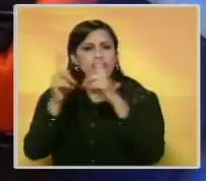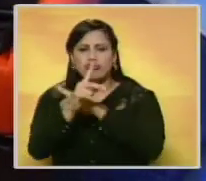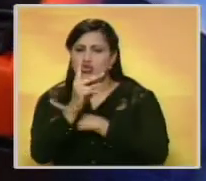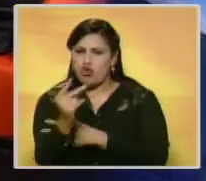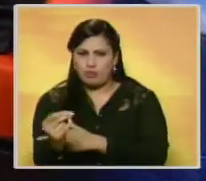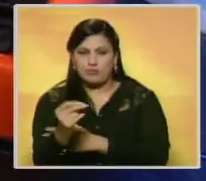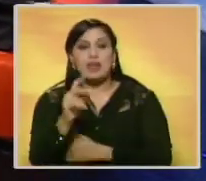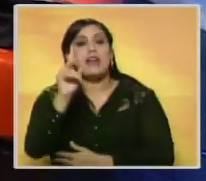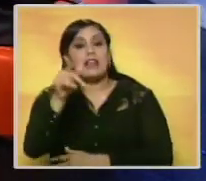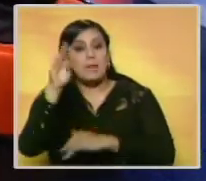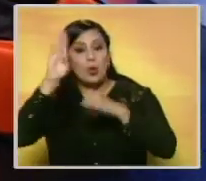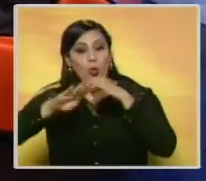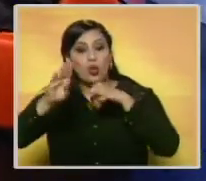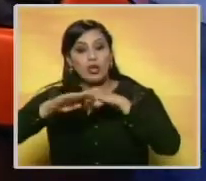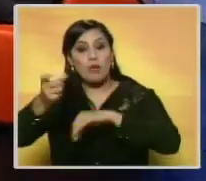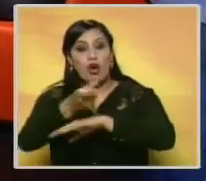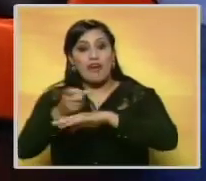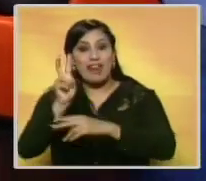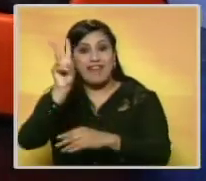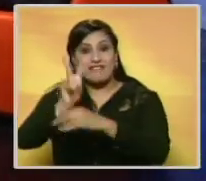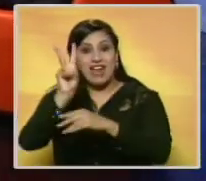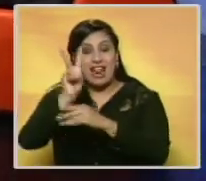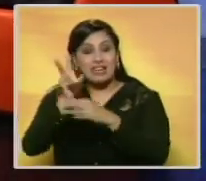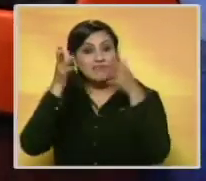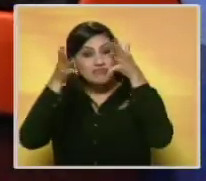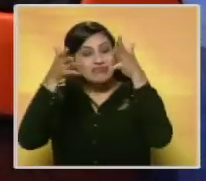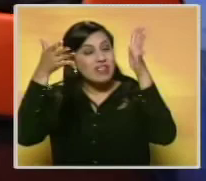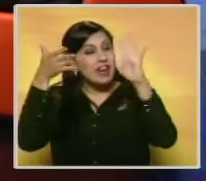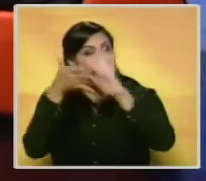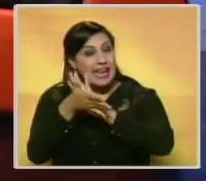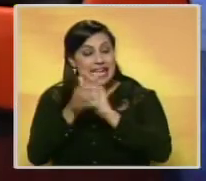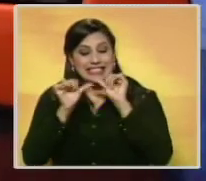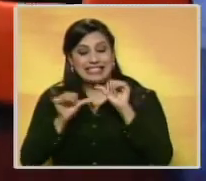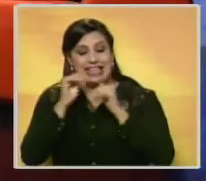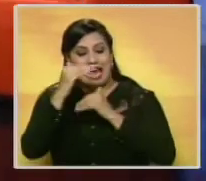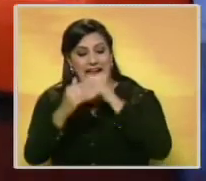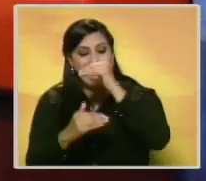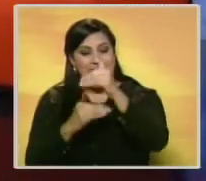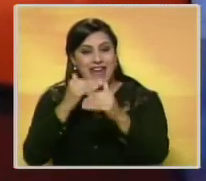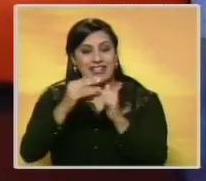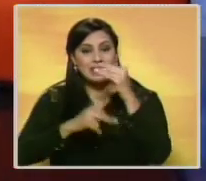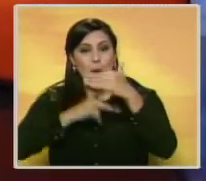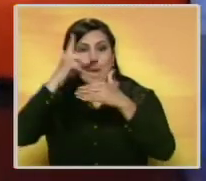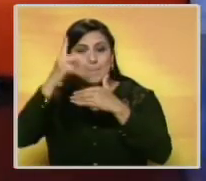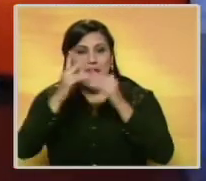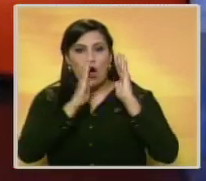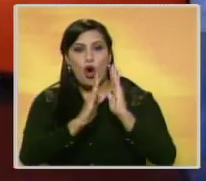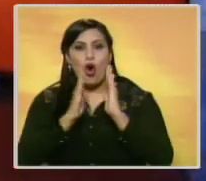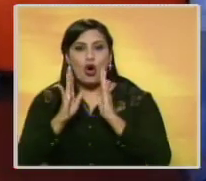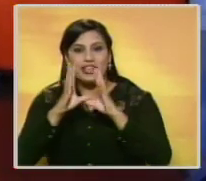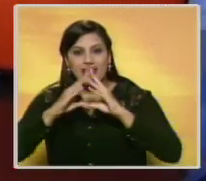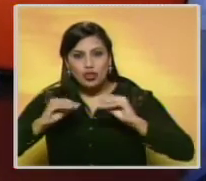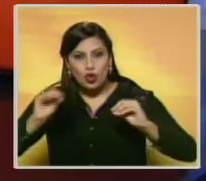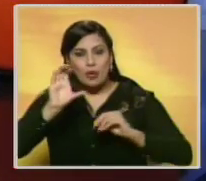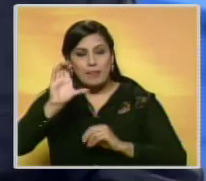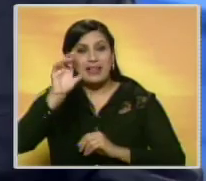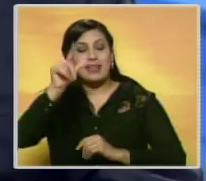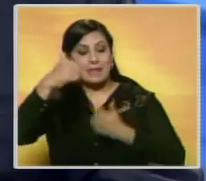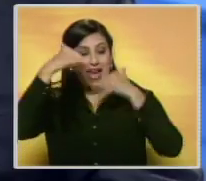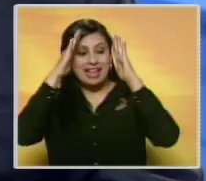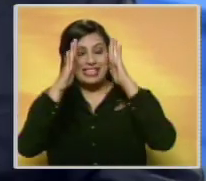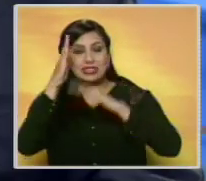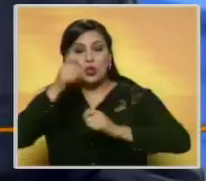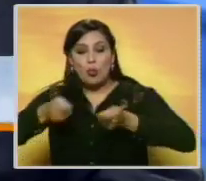Por último, el gobernador del Estado Vargas indicó que seguir avanzando en el plan de ordenamiento territorial y atender a la